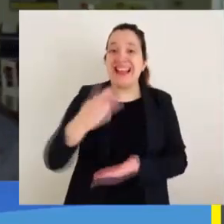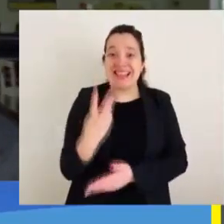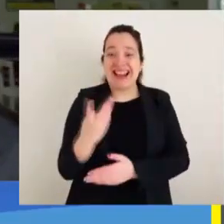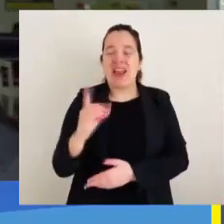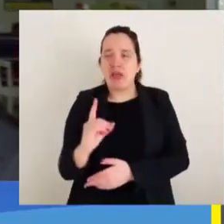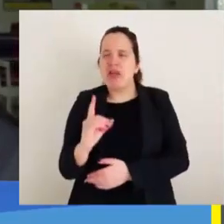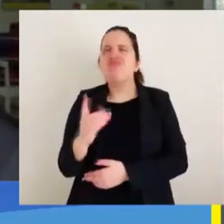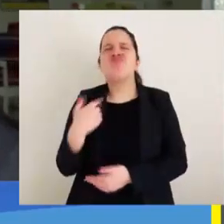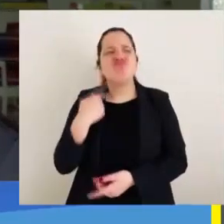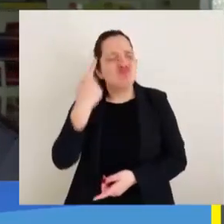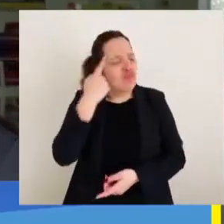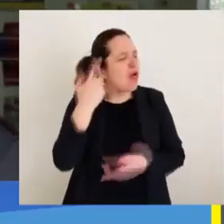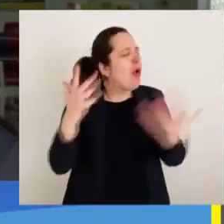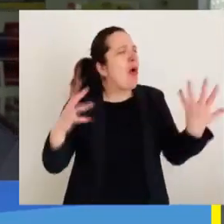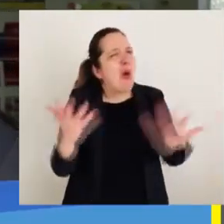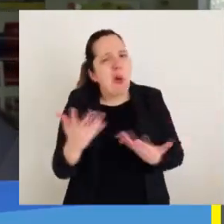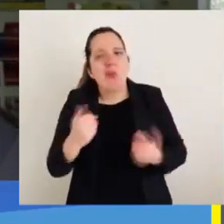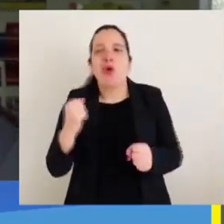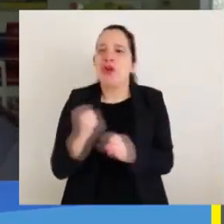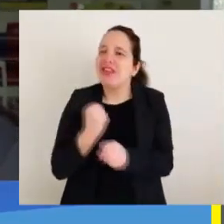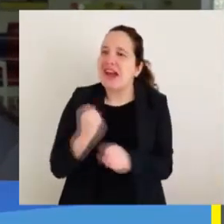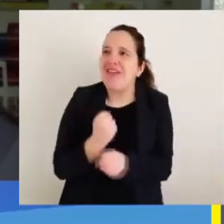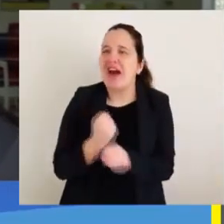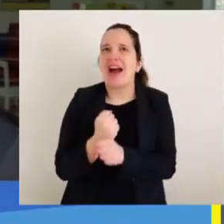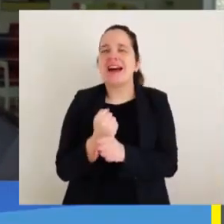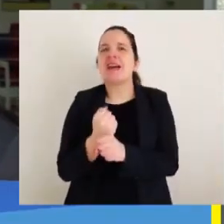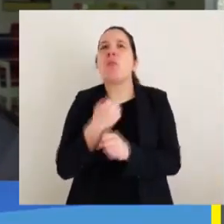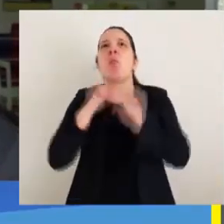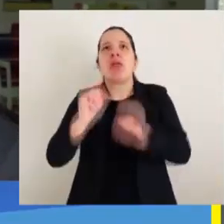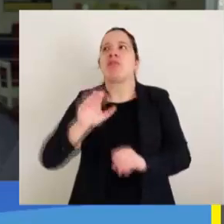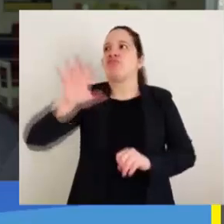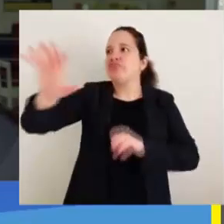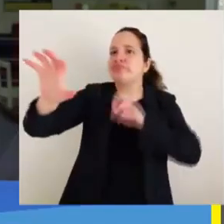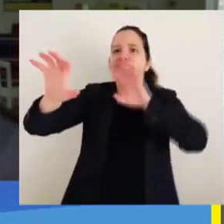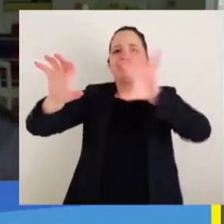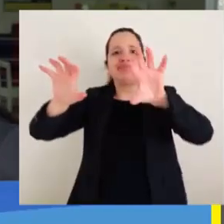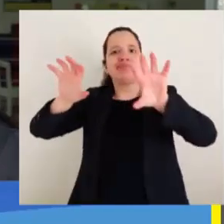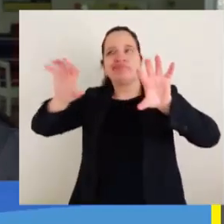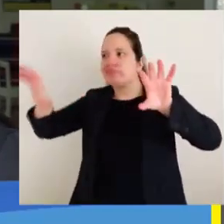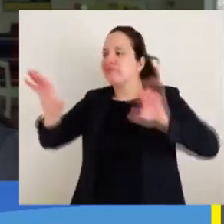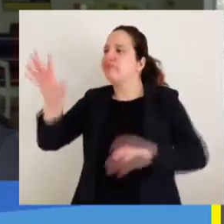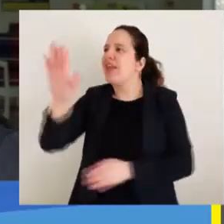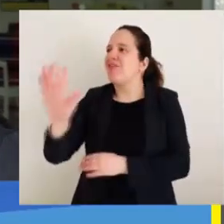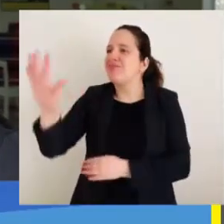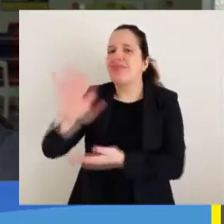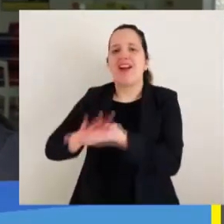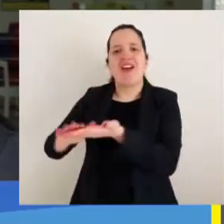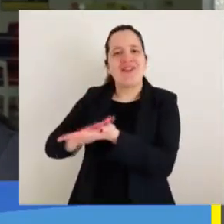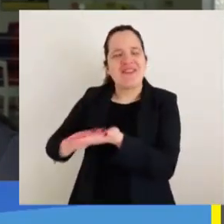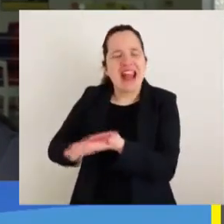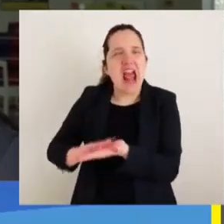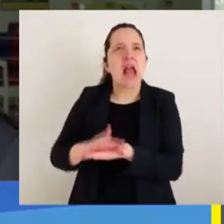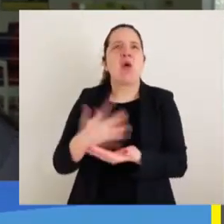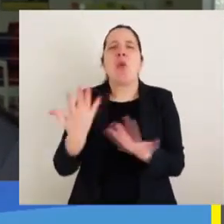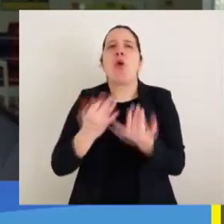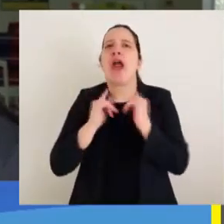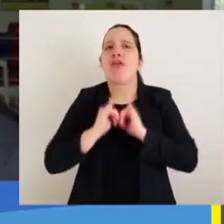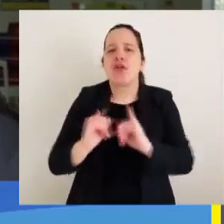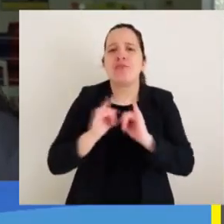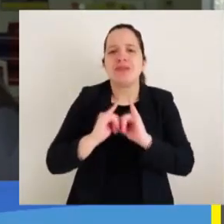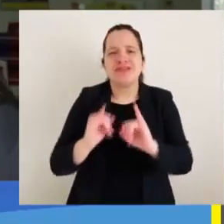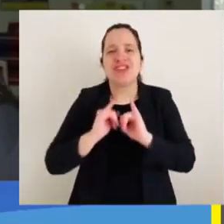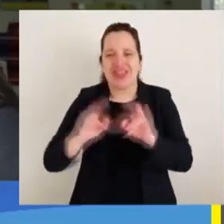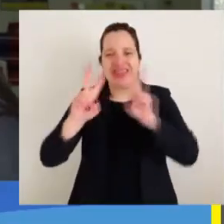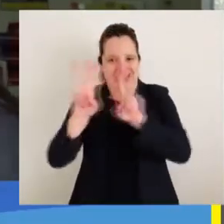desafío de saber cómo trabajar también, por ejemplo, para hacer la señalética, cómo poder obtener información en